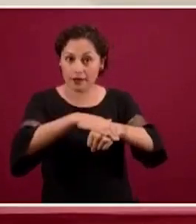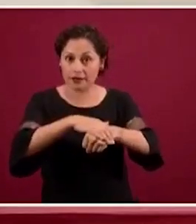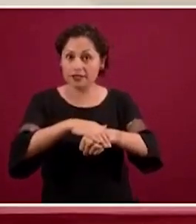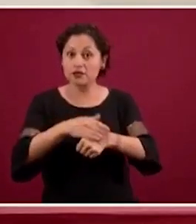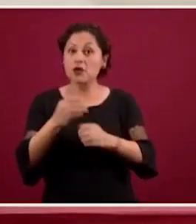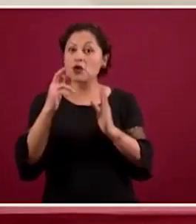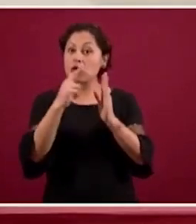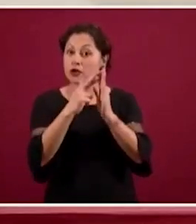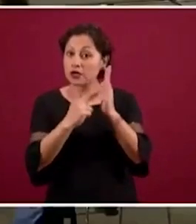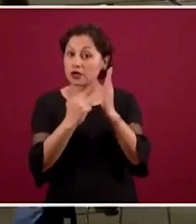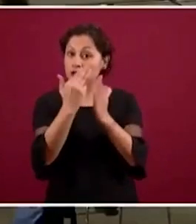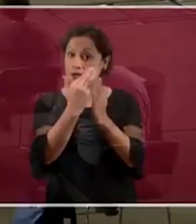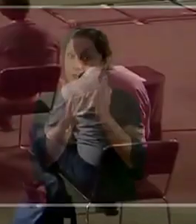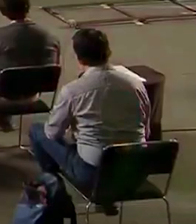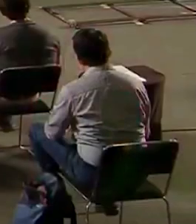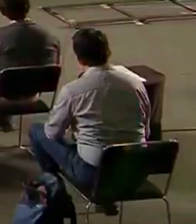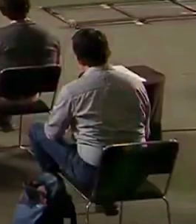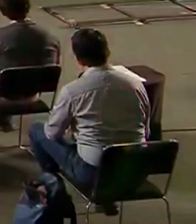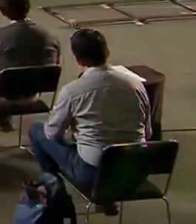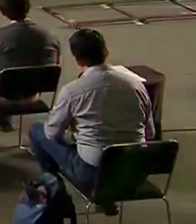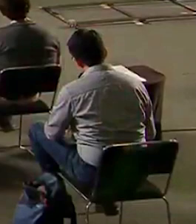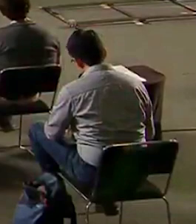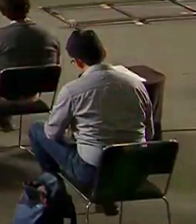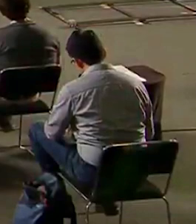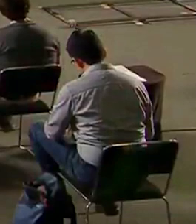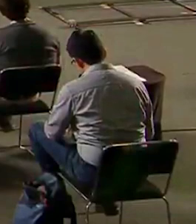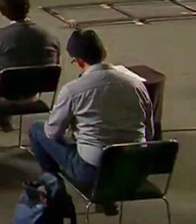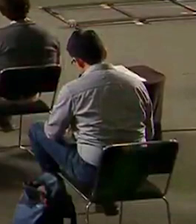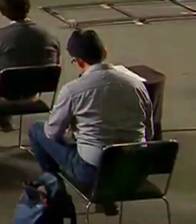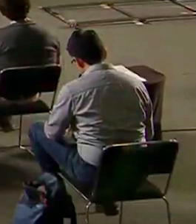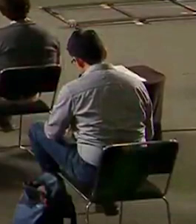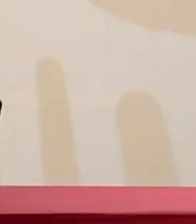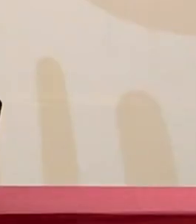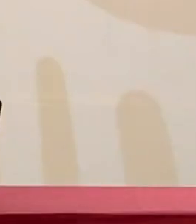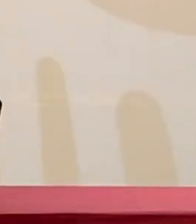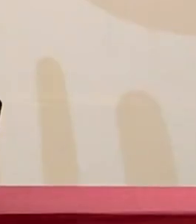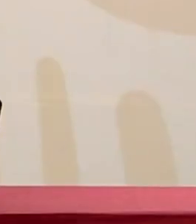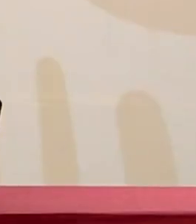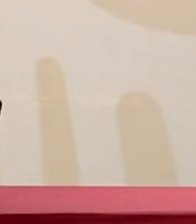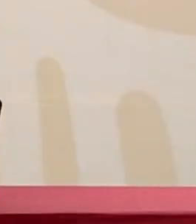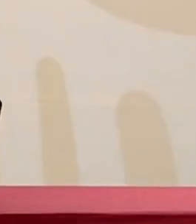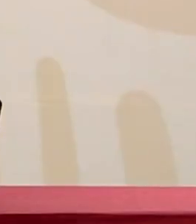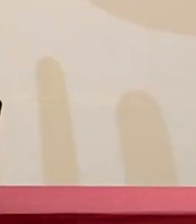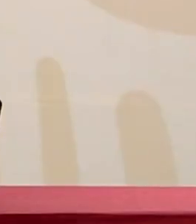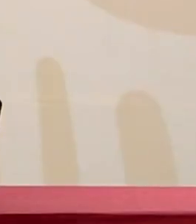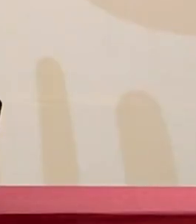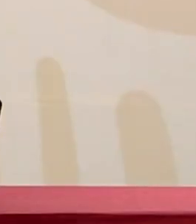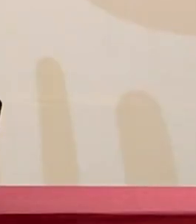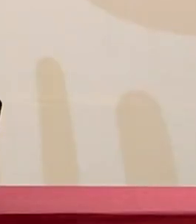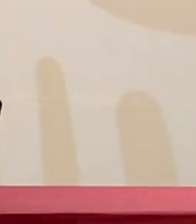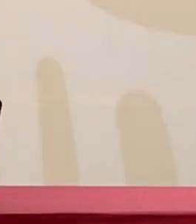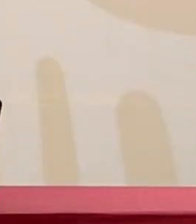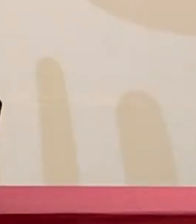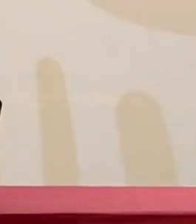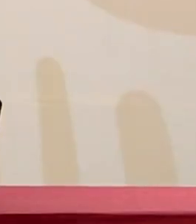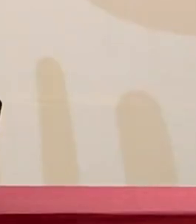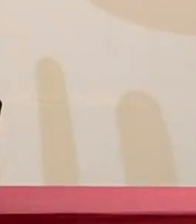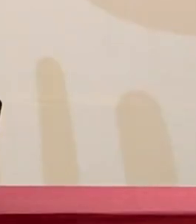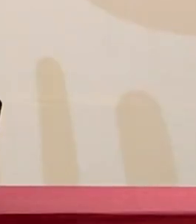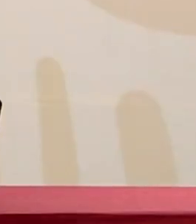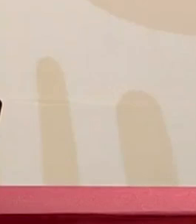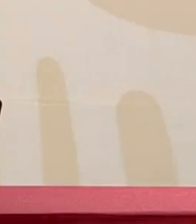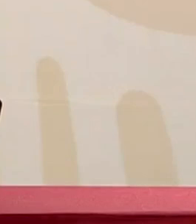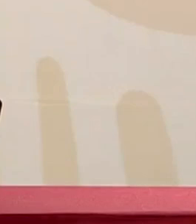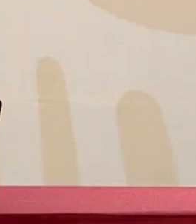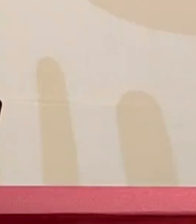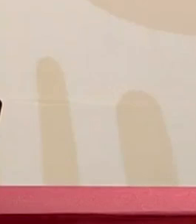que hay que tener en este momento, todo lo contrario, es el momento de enfatizar el quédate en casa, quédate en casa,